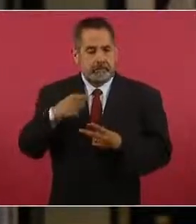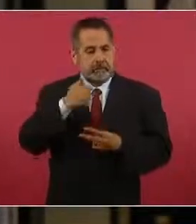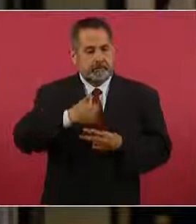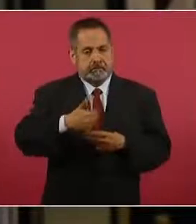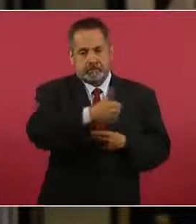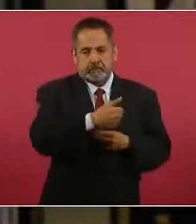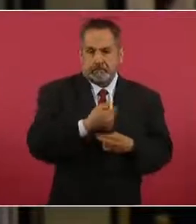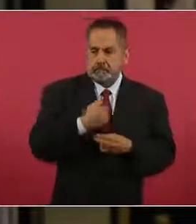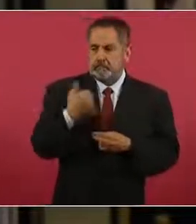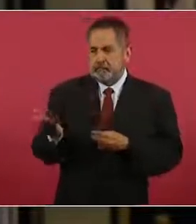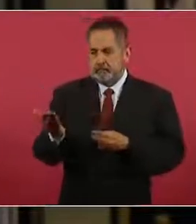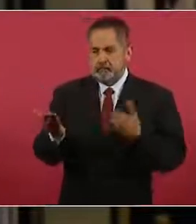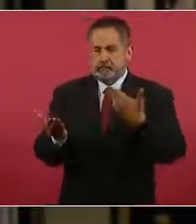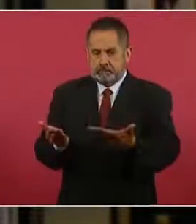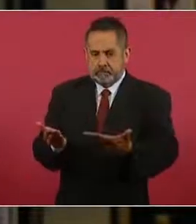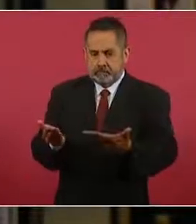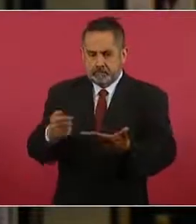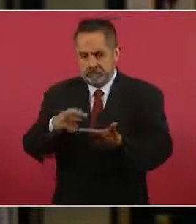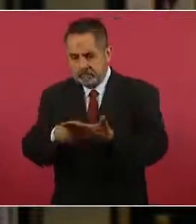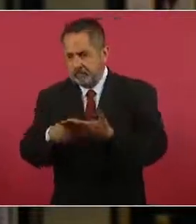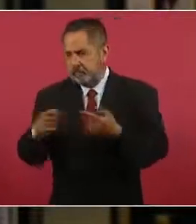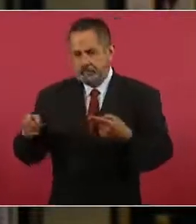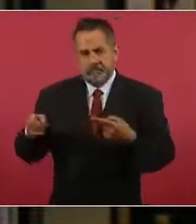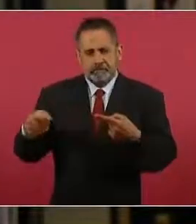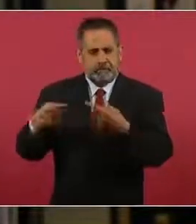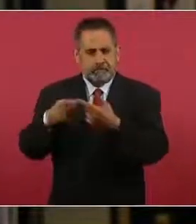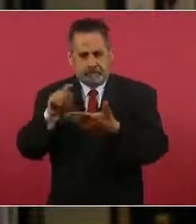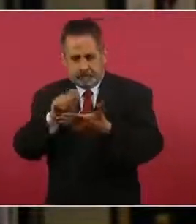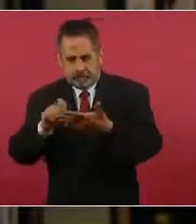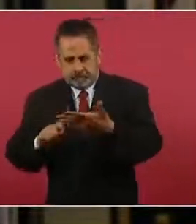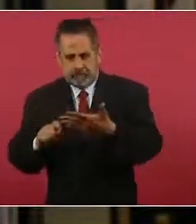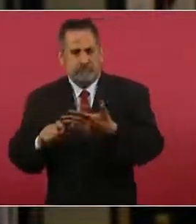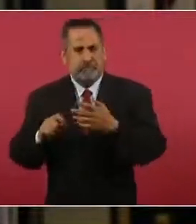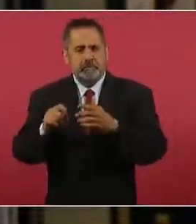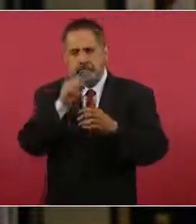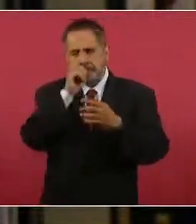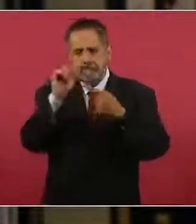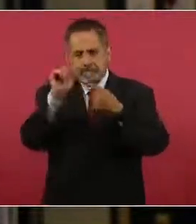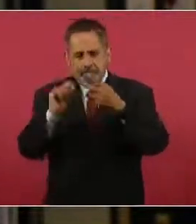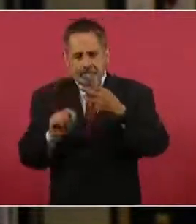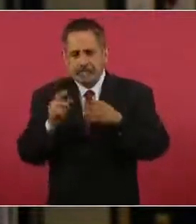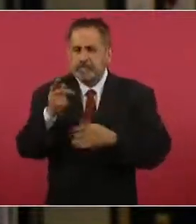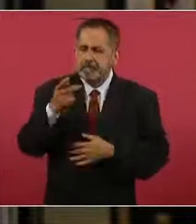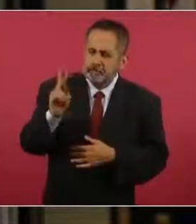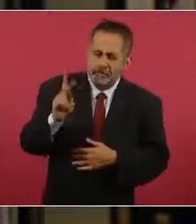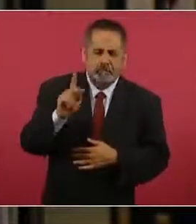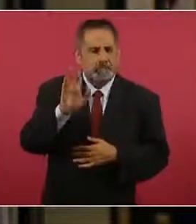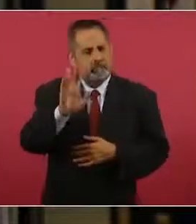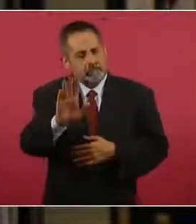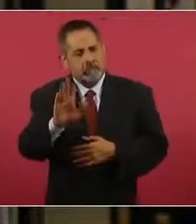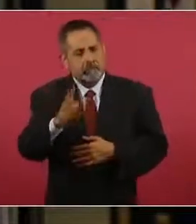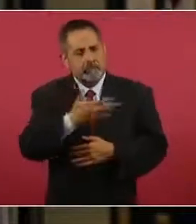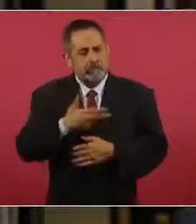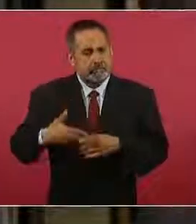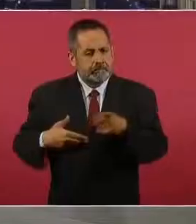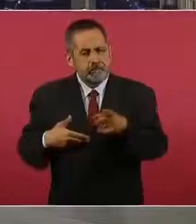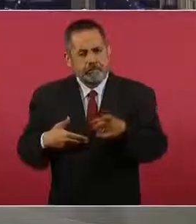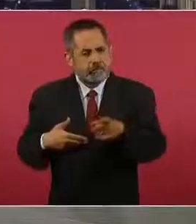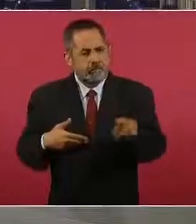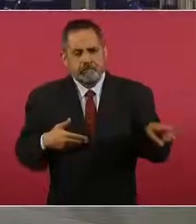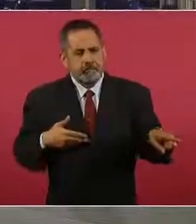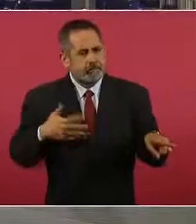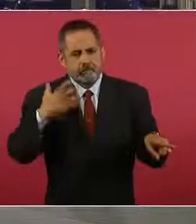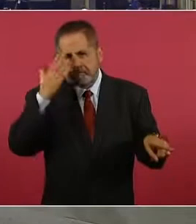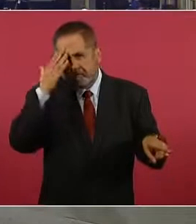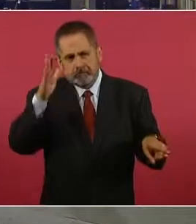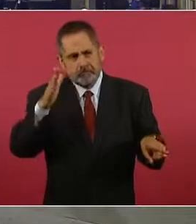propuesta, una propuesta de contrarreforma que se compone de varios puntos. Sin embargo, presidente, parece que no conocen la